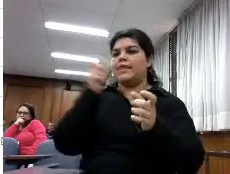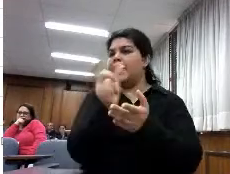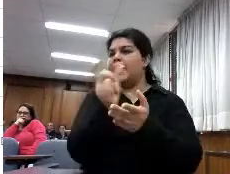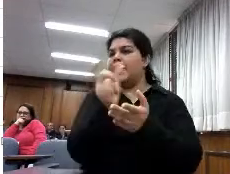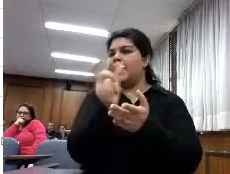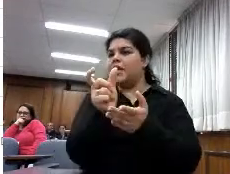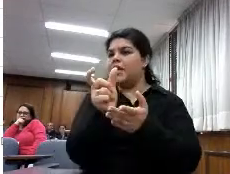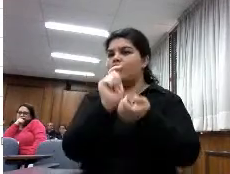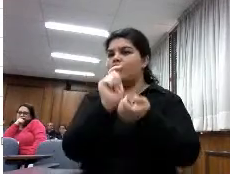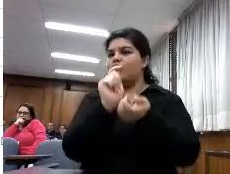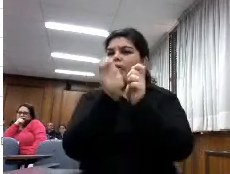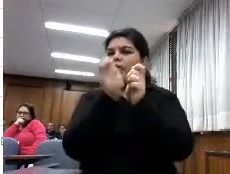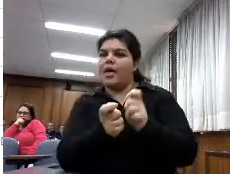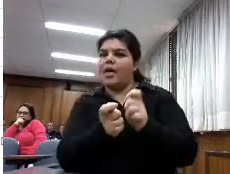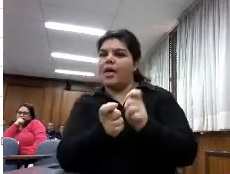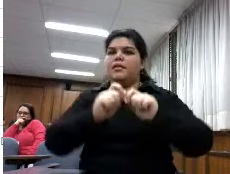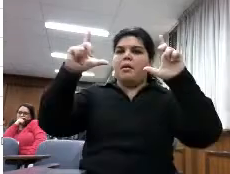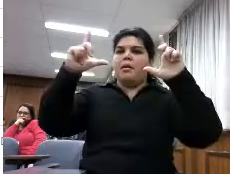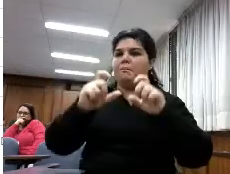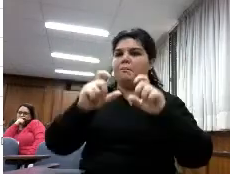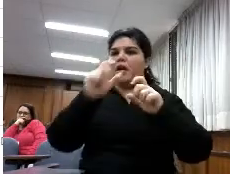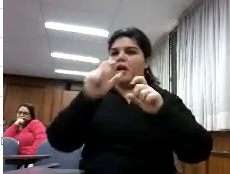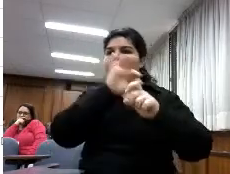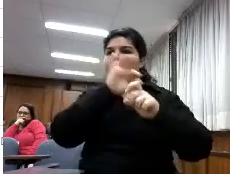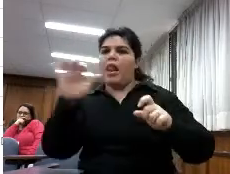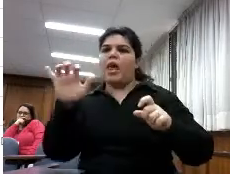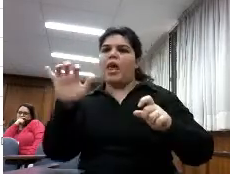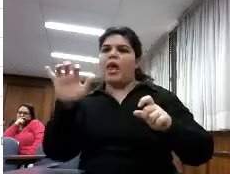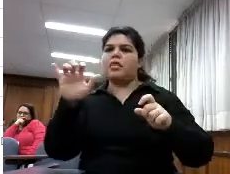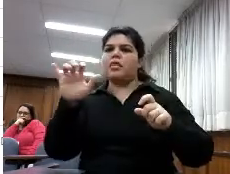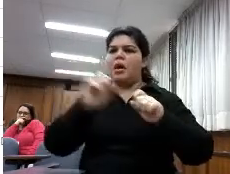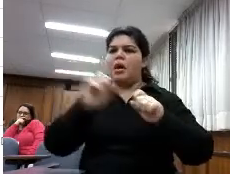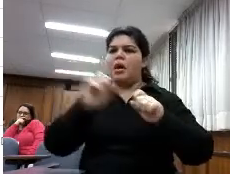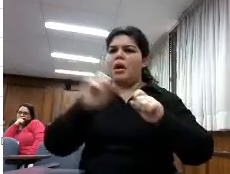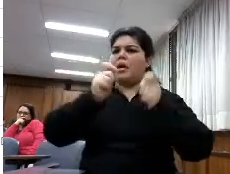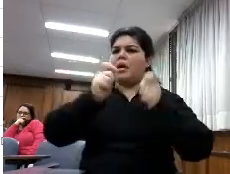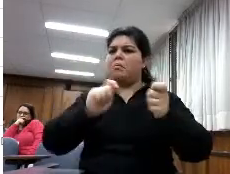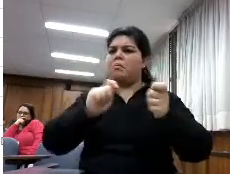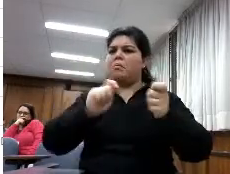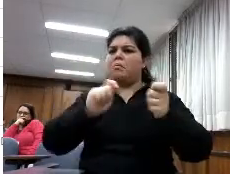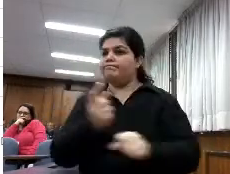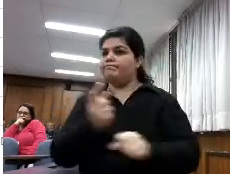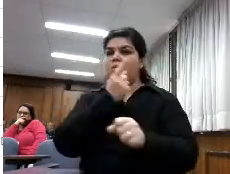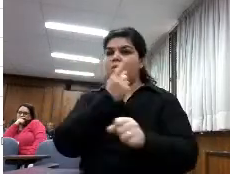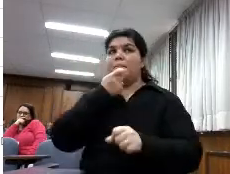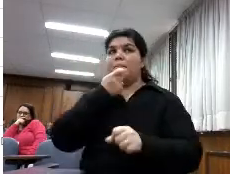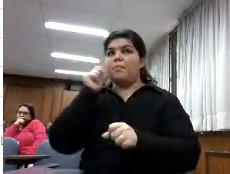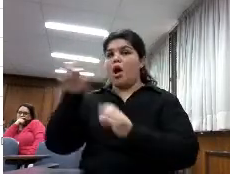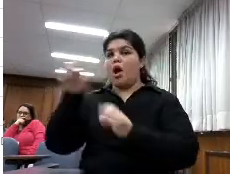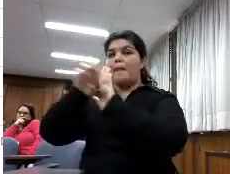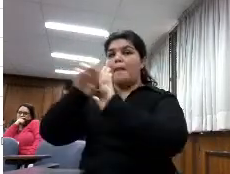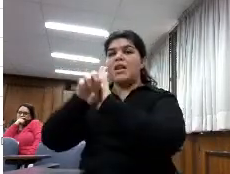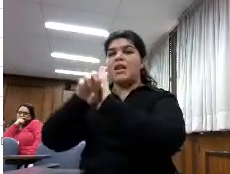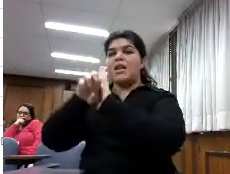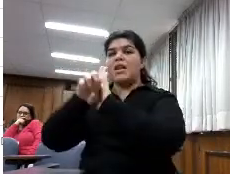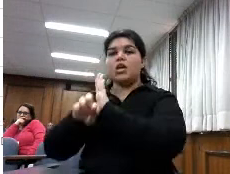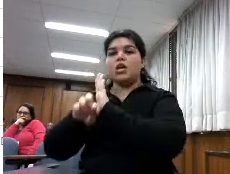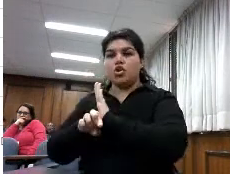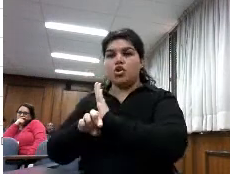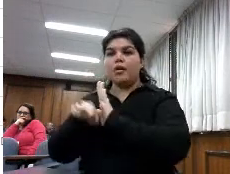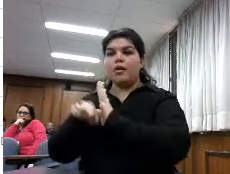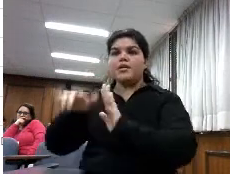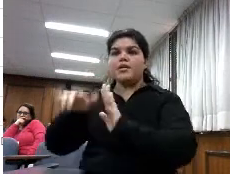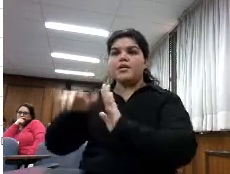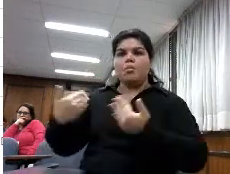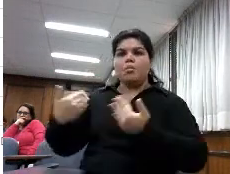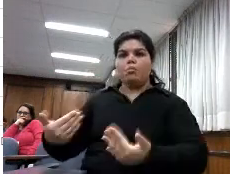tamaño la letra que hacer una lectura pues a través de una de estas aplicaciones donde tú puedes personalizar el